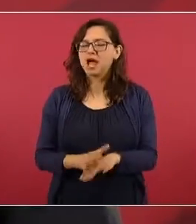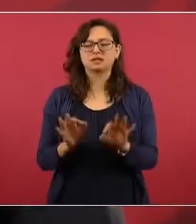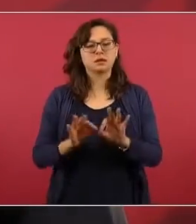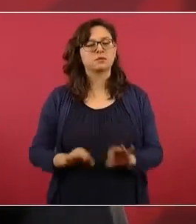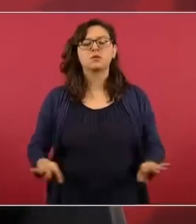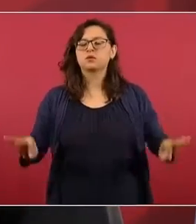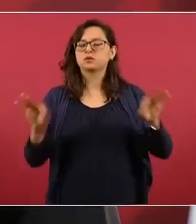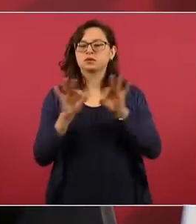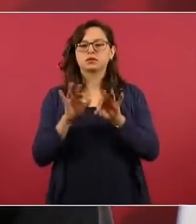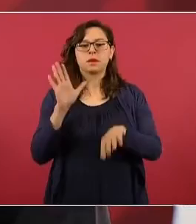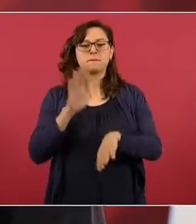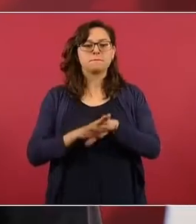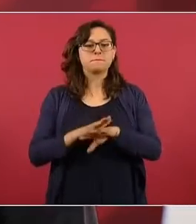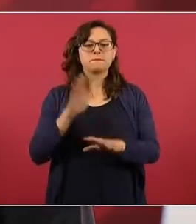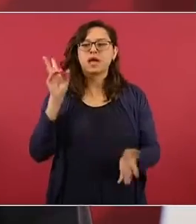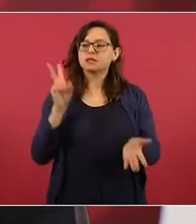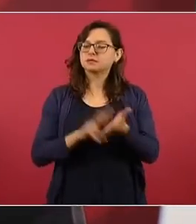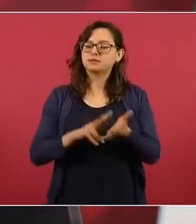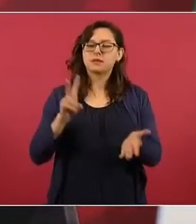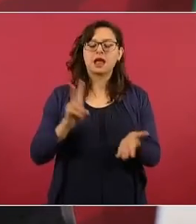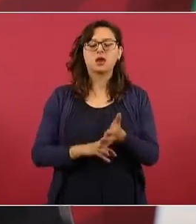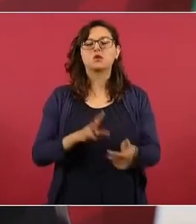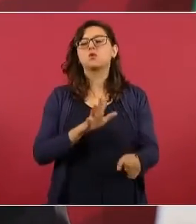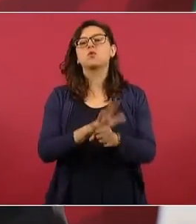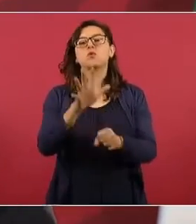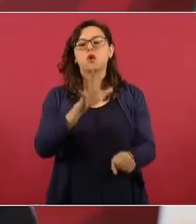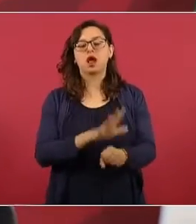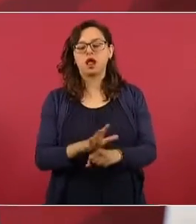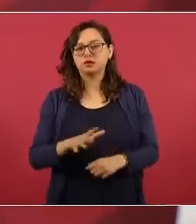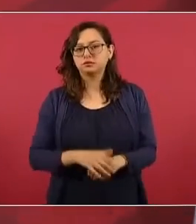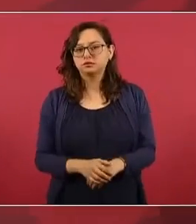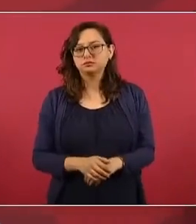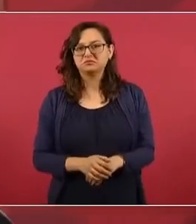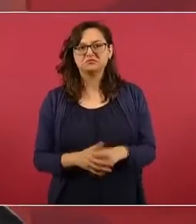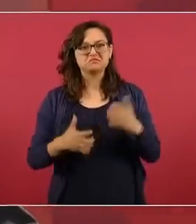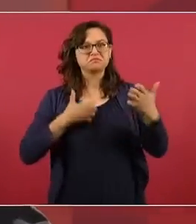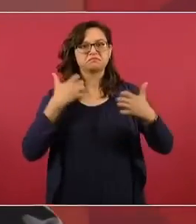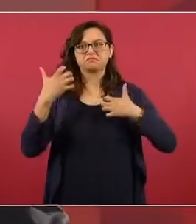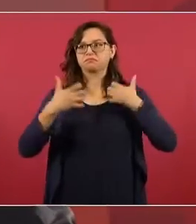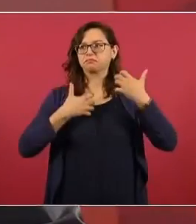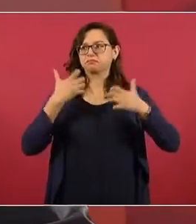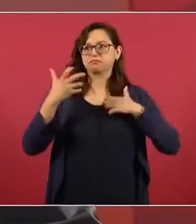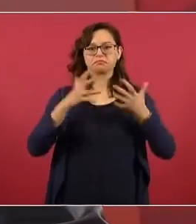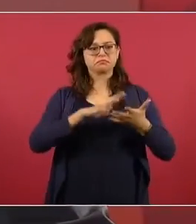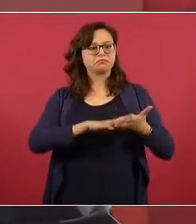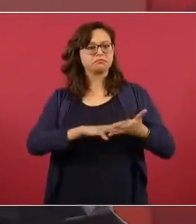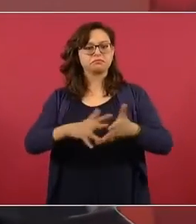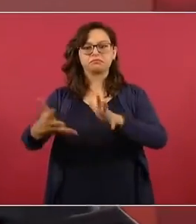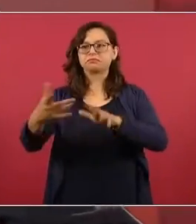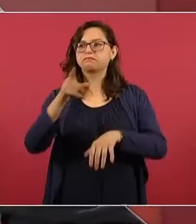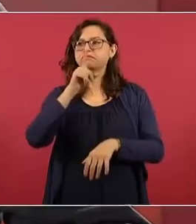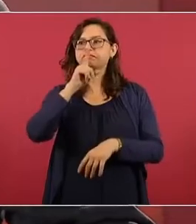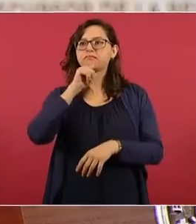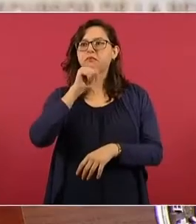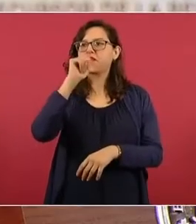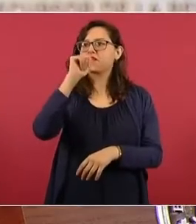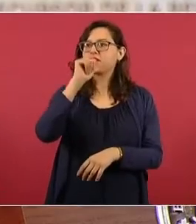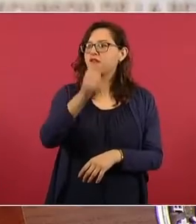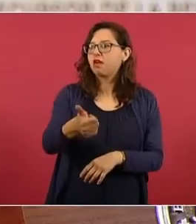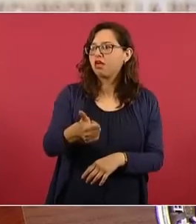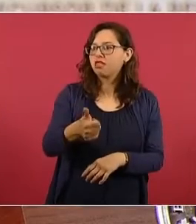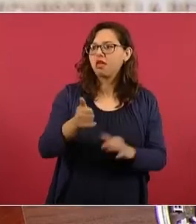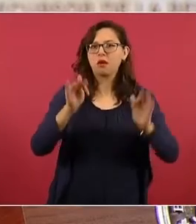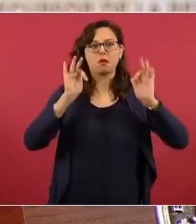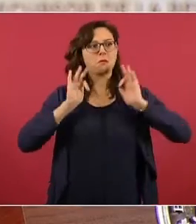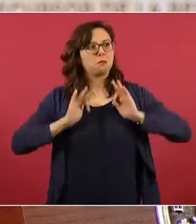fue la no violencia. El que te llevaran las elecciones